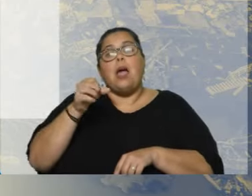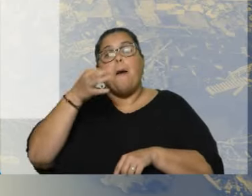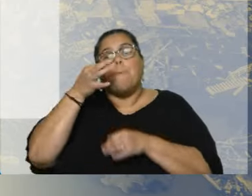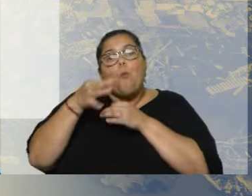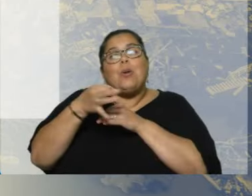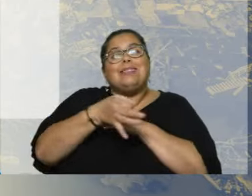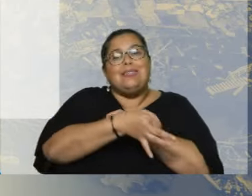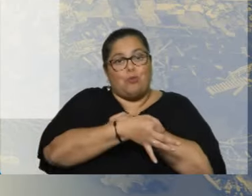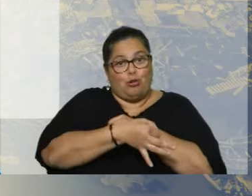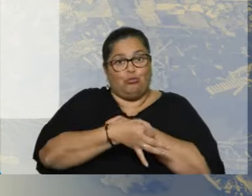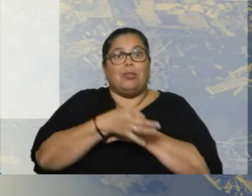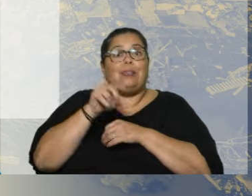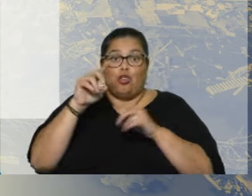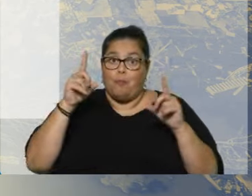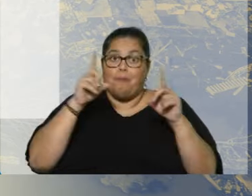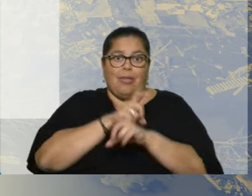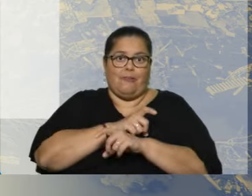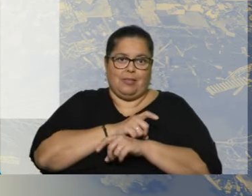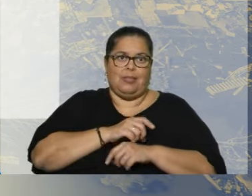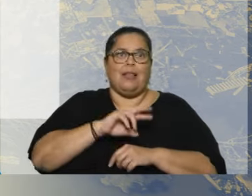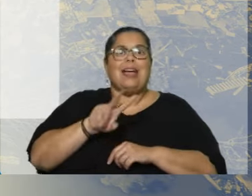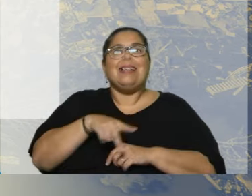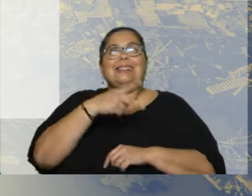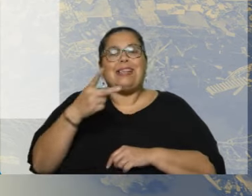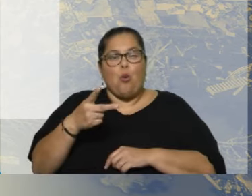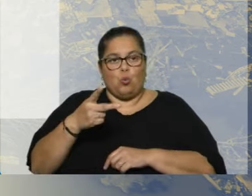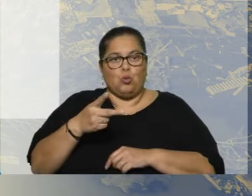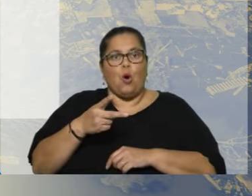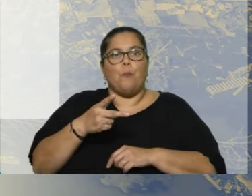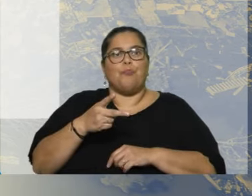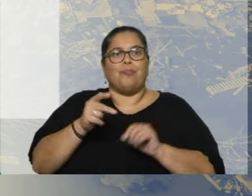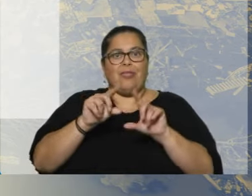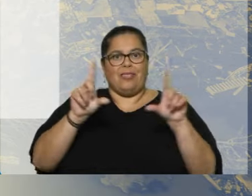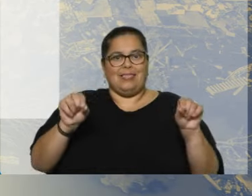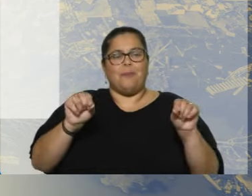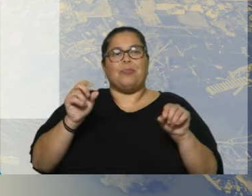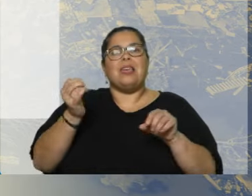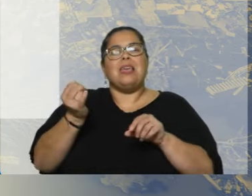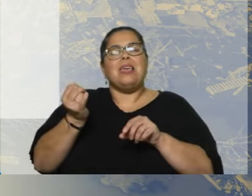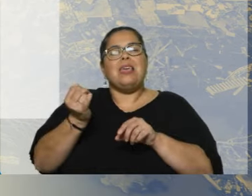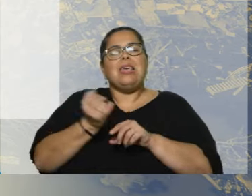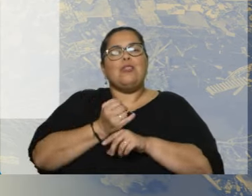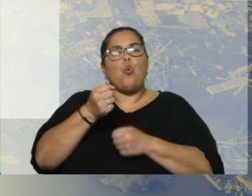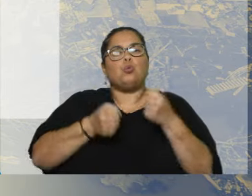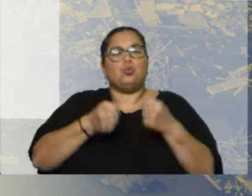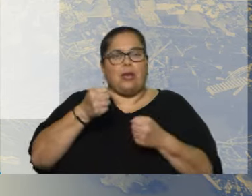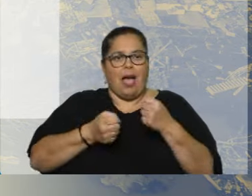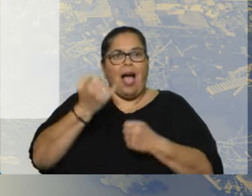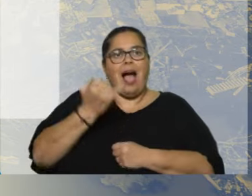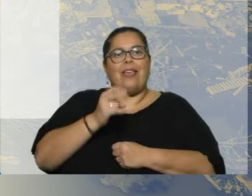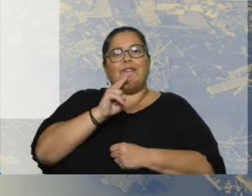más dura. En el segundo recuadro, ahí nos metemos directamente en la industria. Hay 25.000